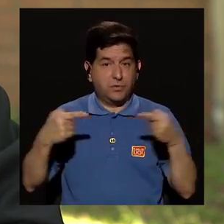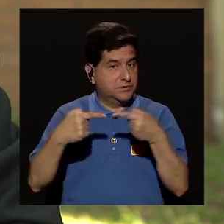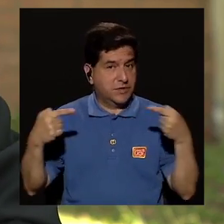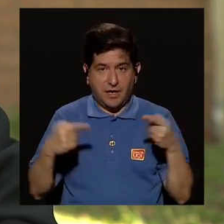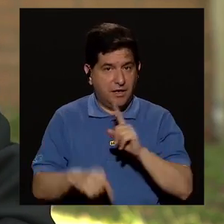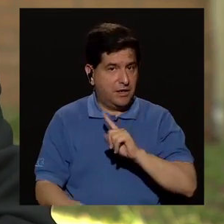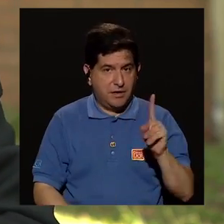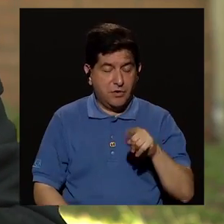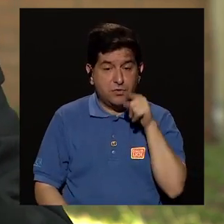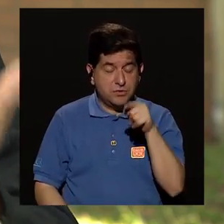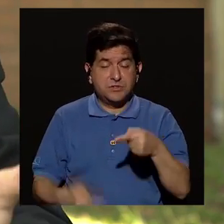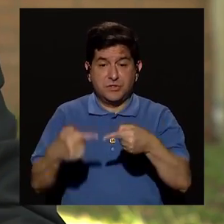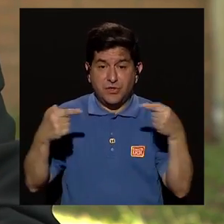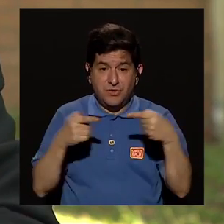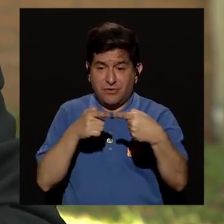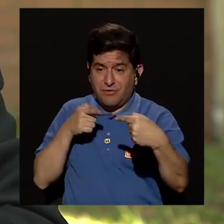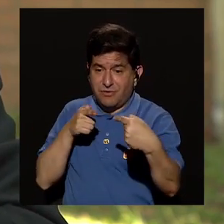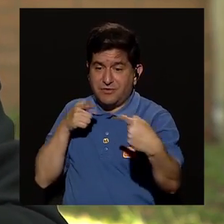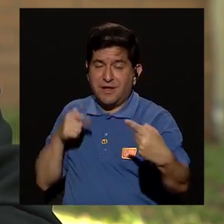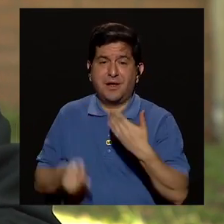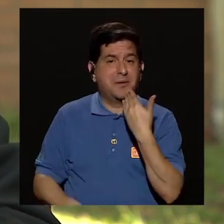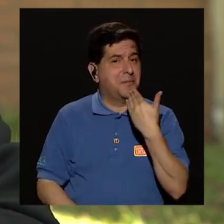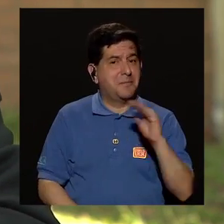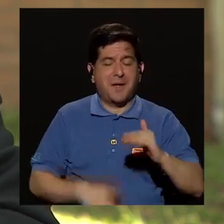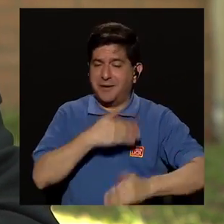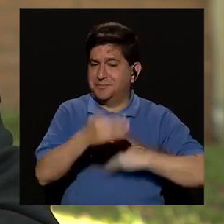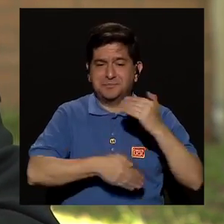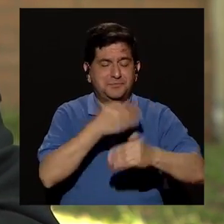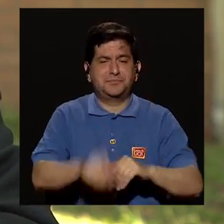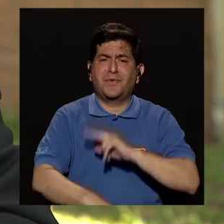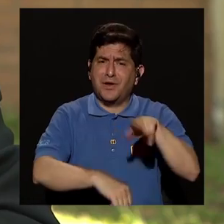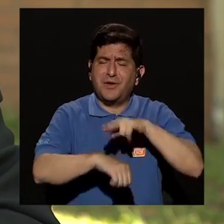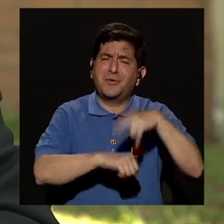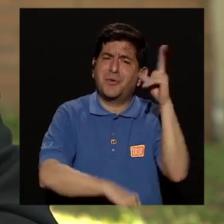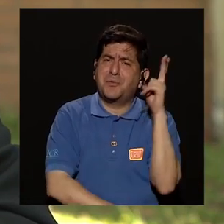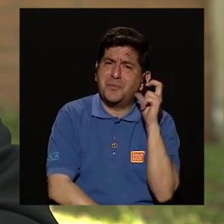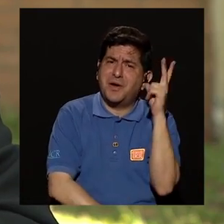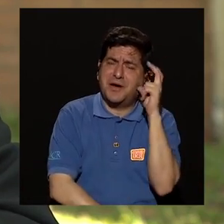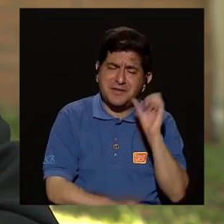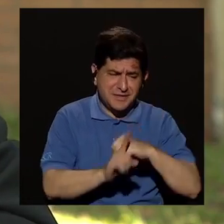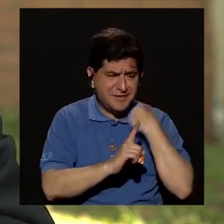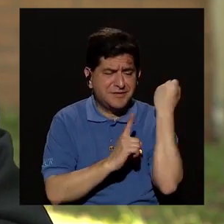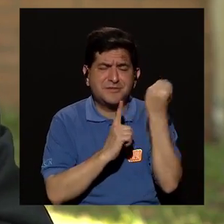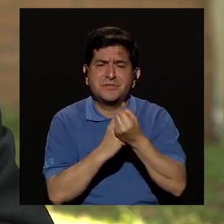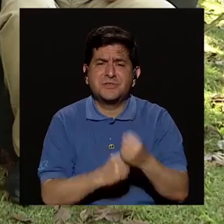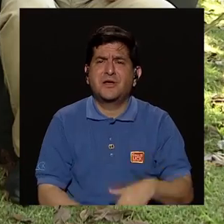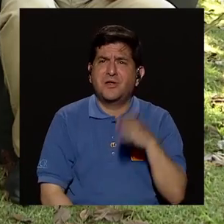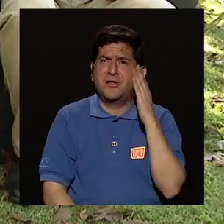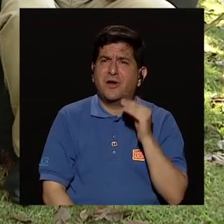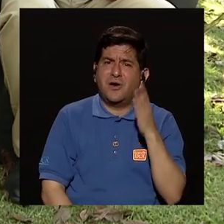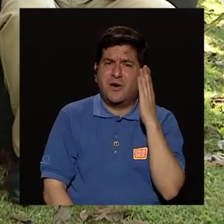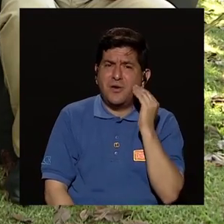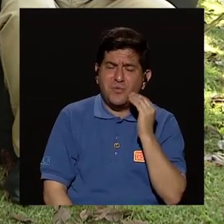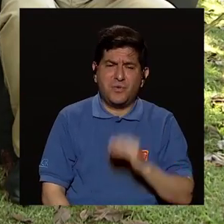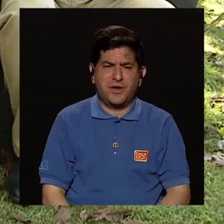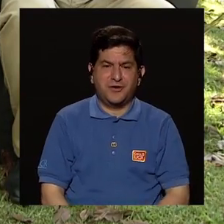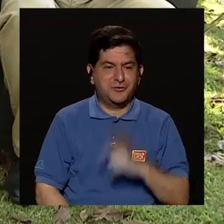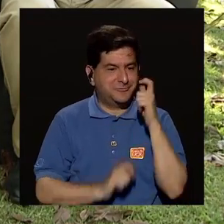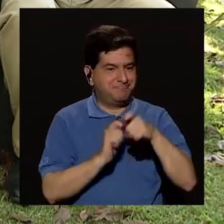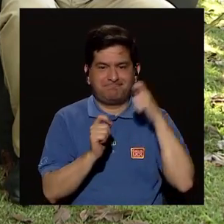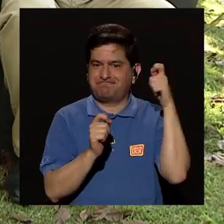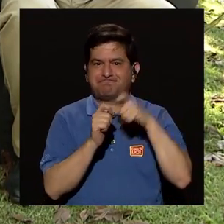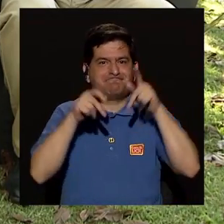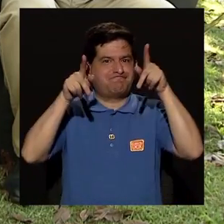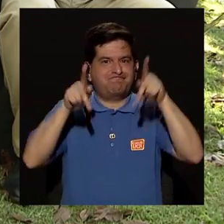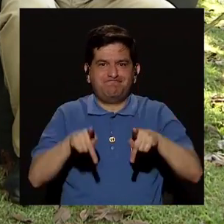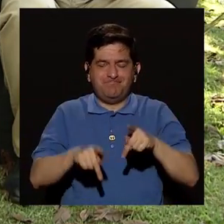contradiga porque si nos contradecimos vamos mal yo me frecuente escuchar en nuestra sociedad que los abuelos no son